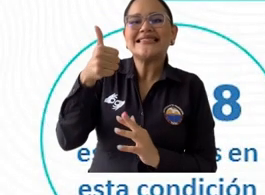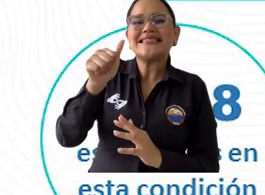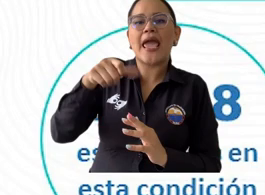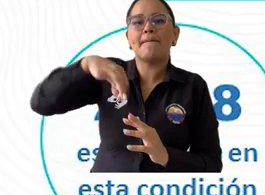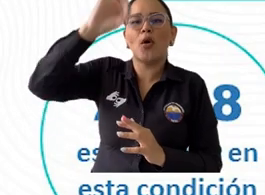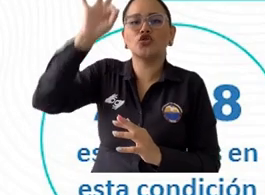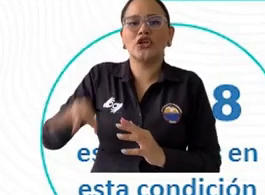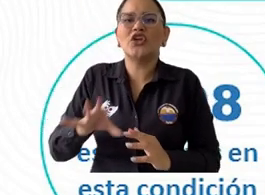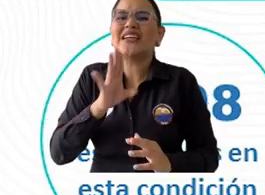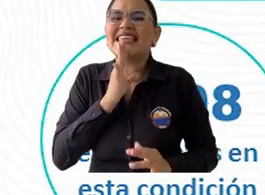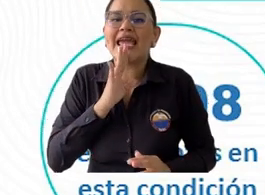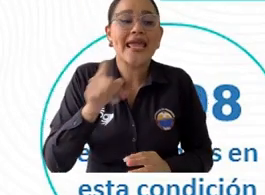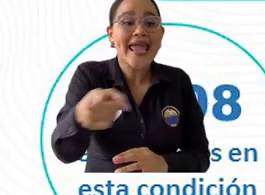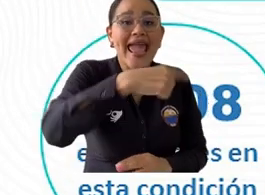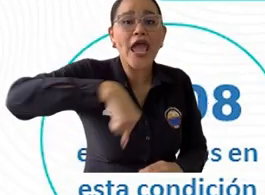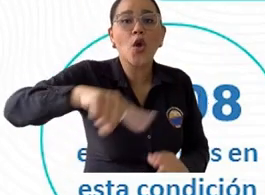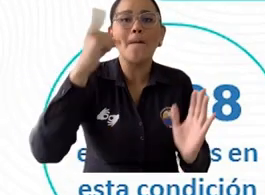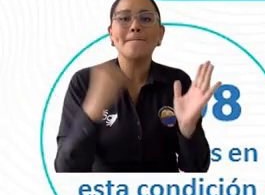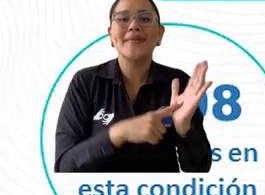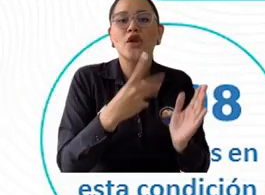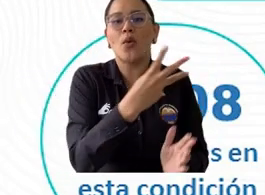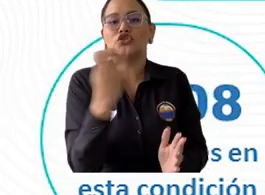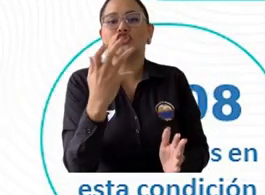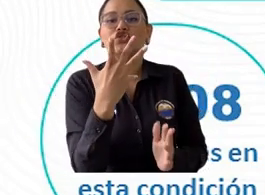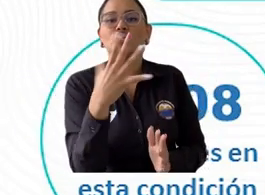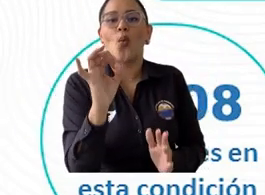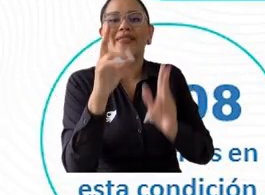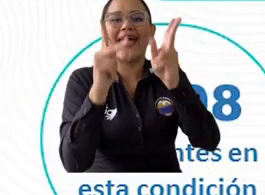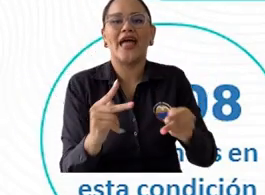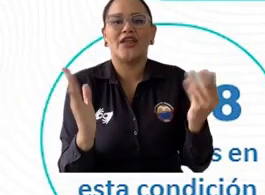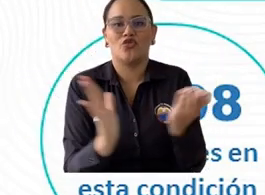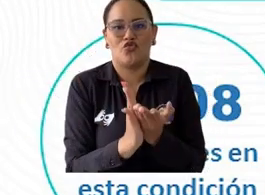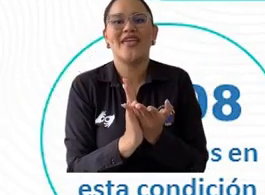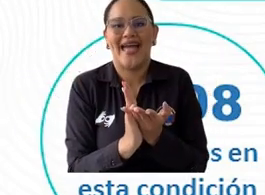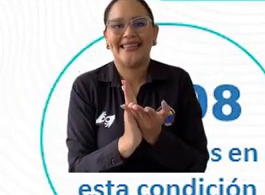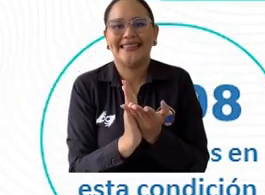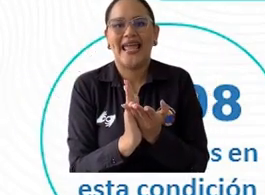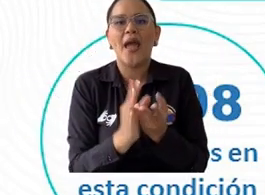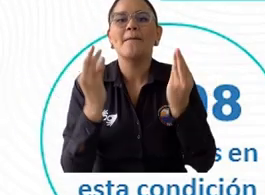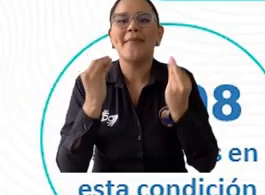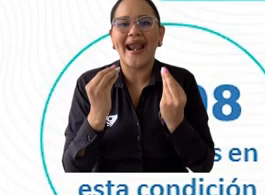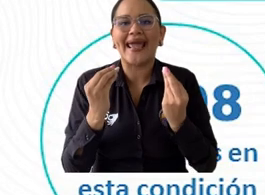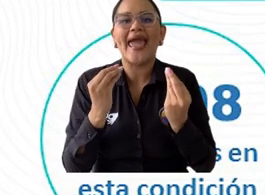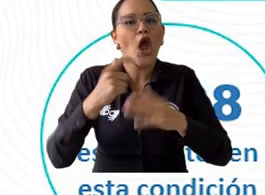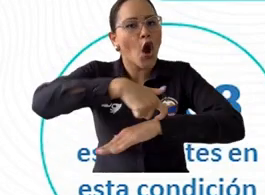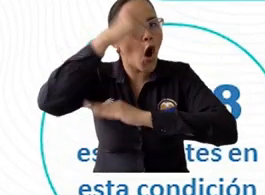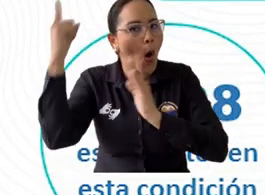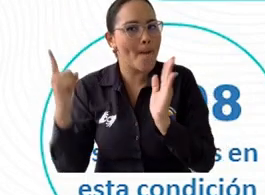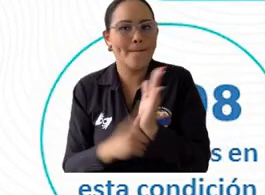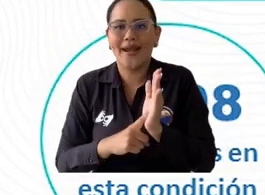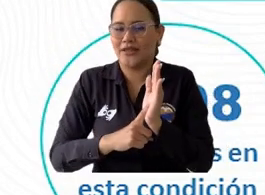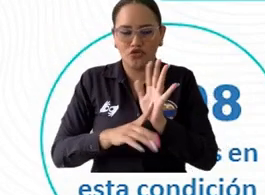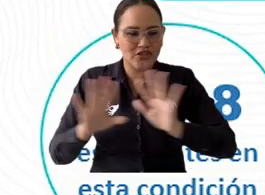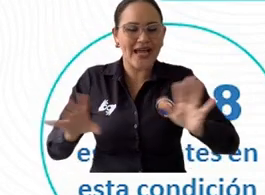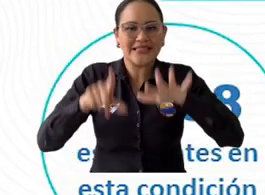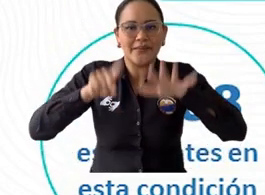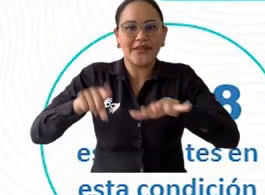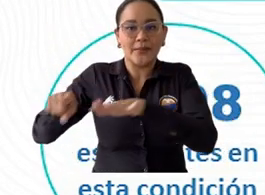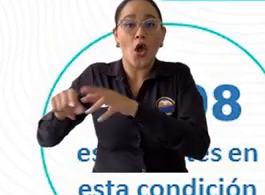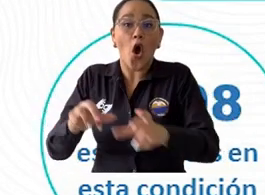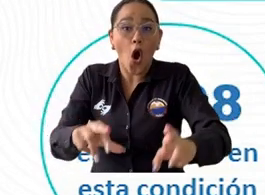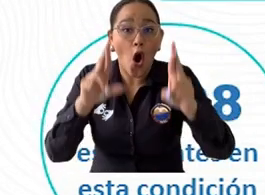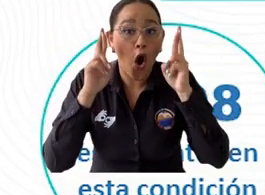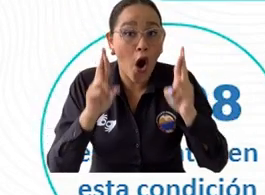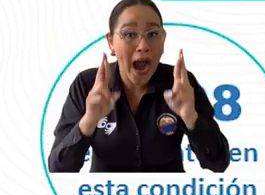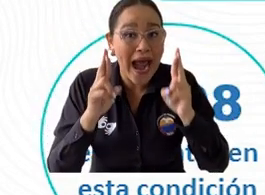esos 1.451 estudiantes que es el mayor número que para que completen los semestres que correspondan para su graduación ojalá lo hagan